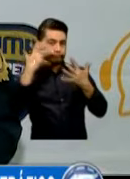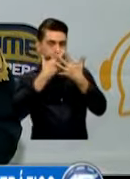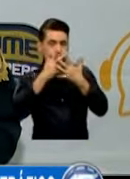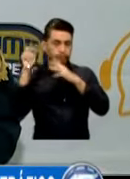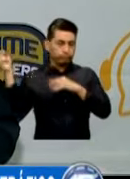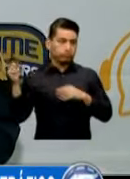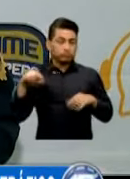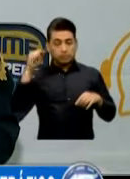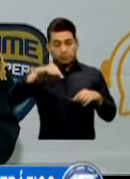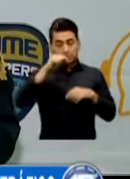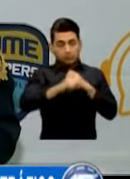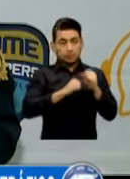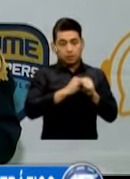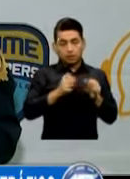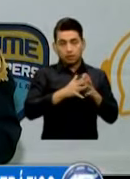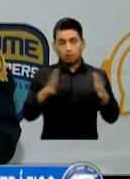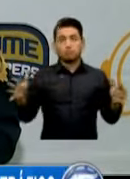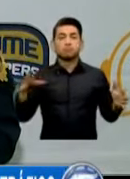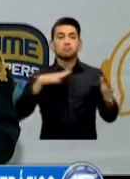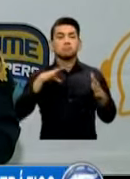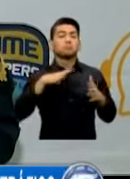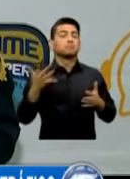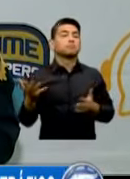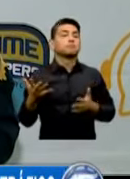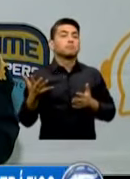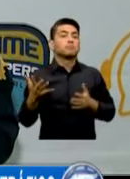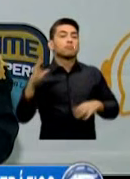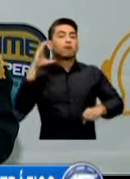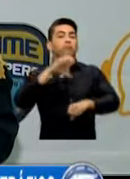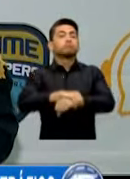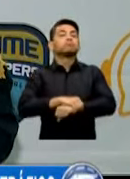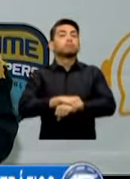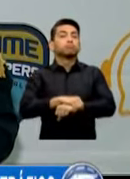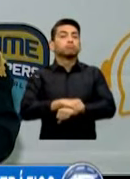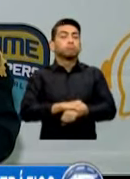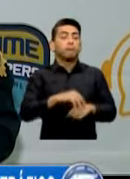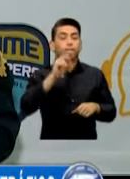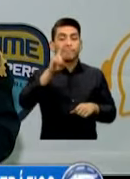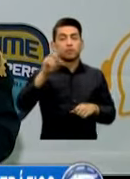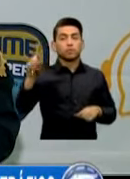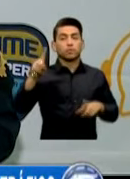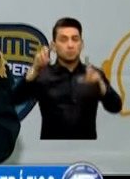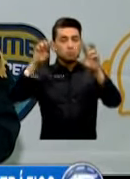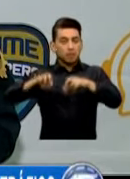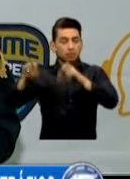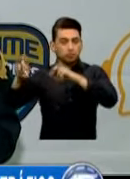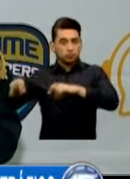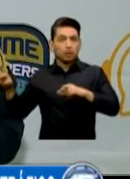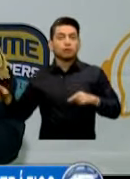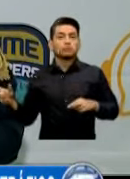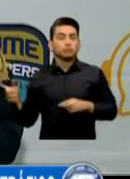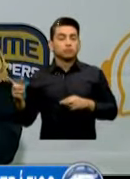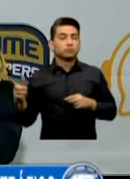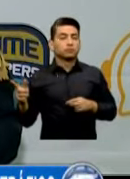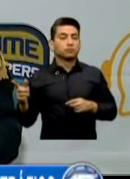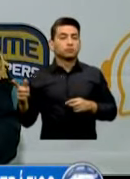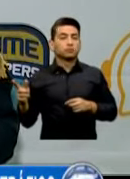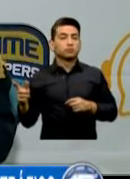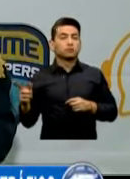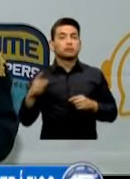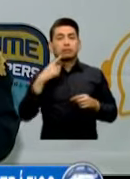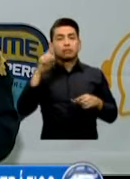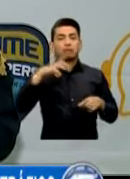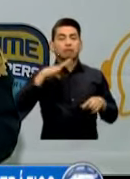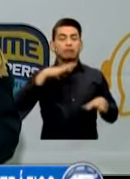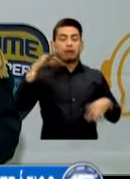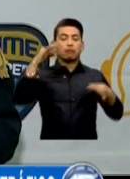Año Reporta La captura De 21 Personas Sindicadas De extradición O con